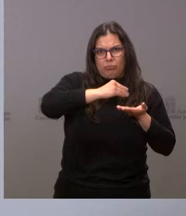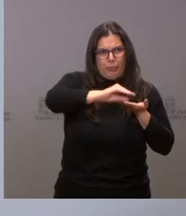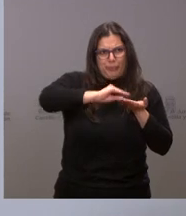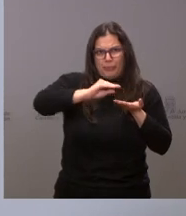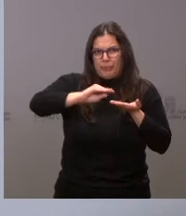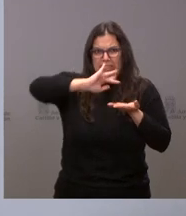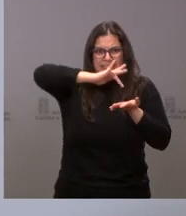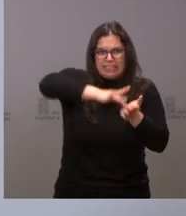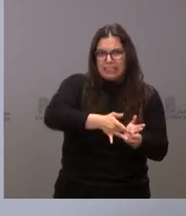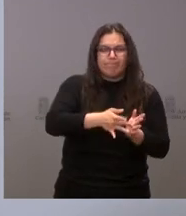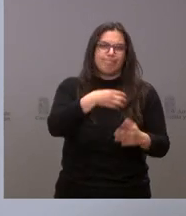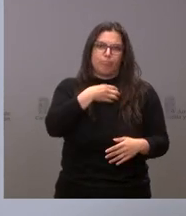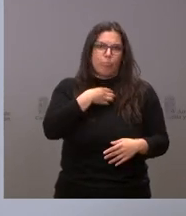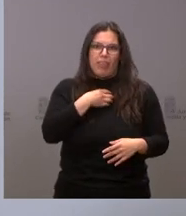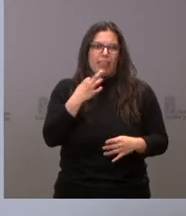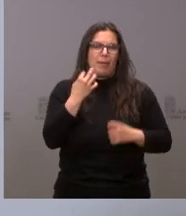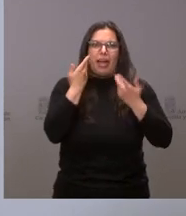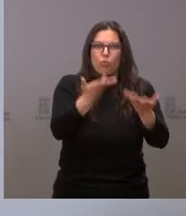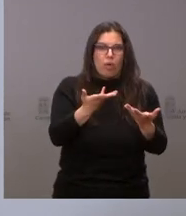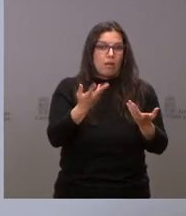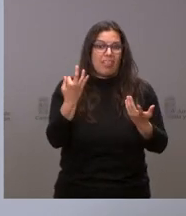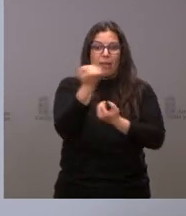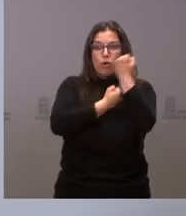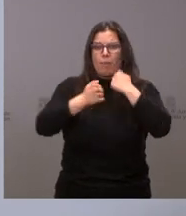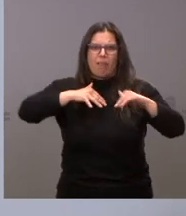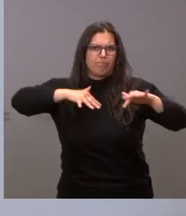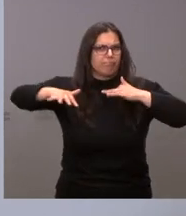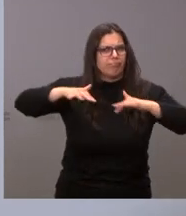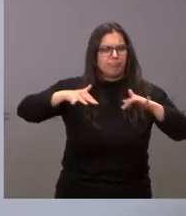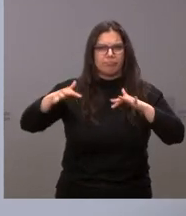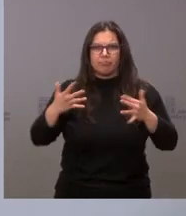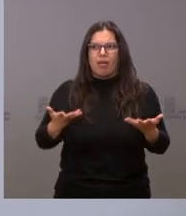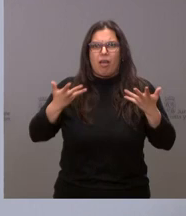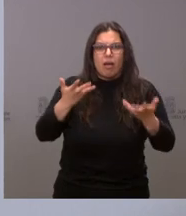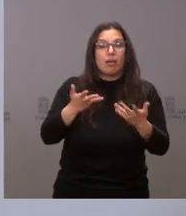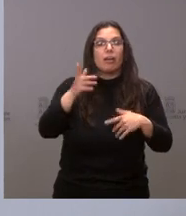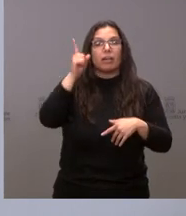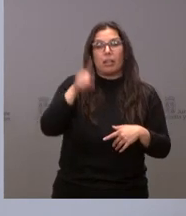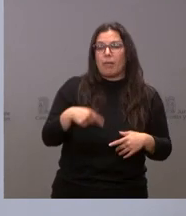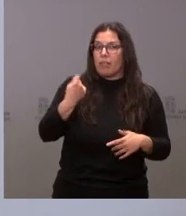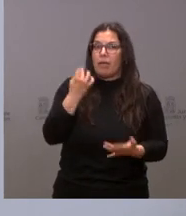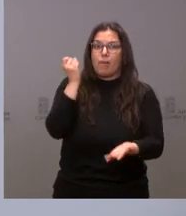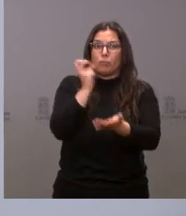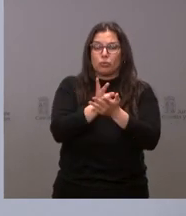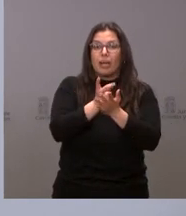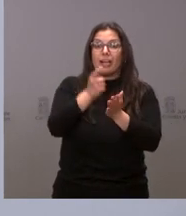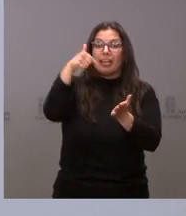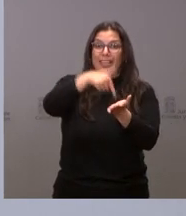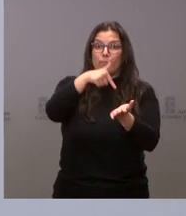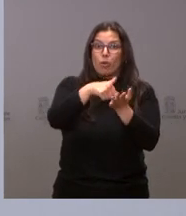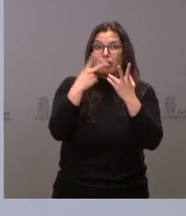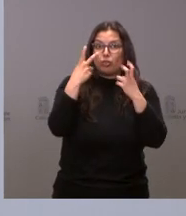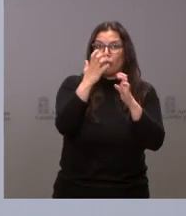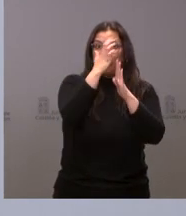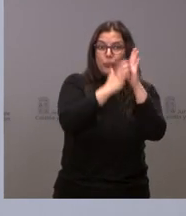para dinamizar la economía, no hay excusas para apostar por esa rebaja fiscal que permite incentivar el consumo,